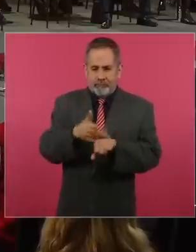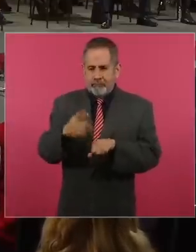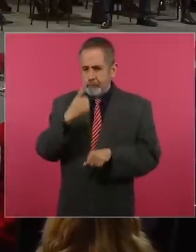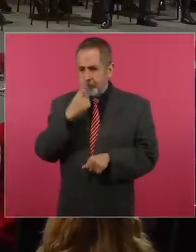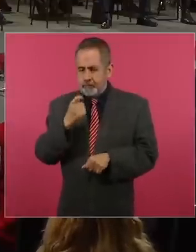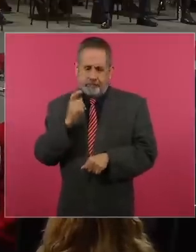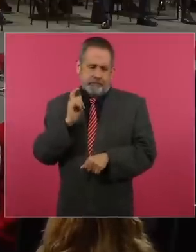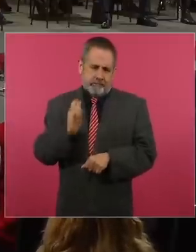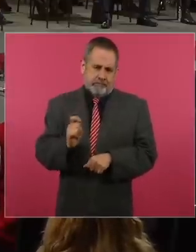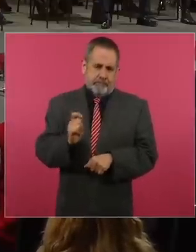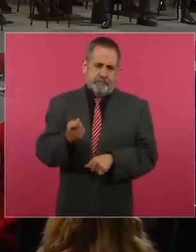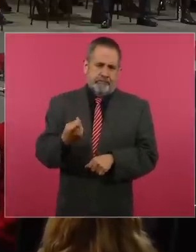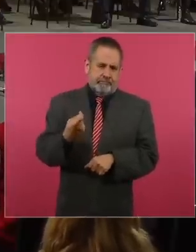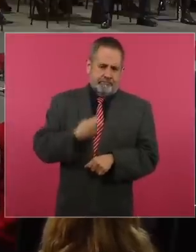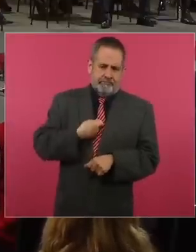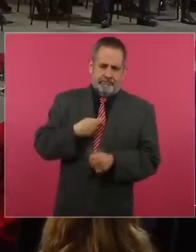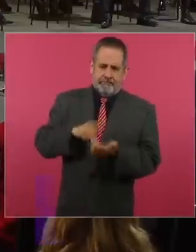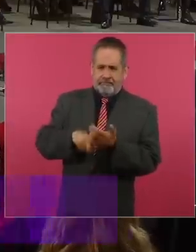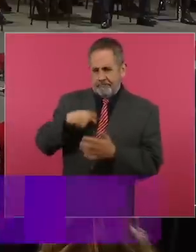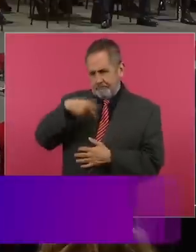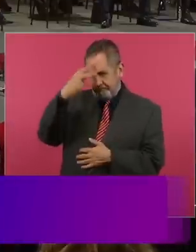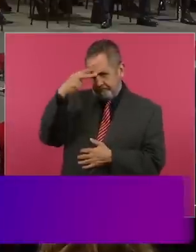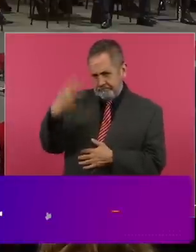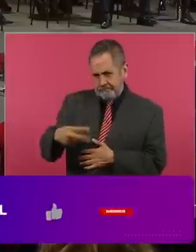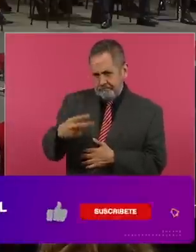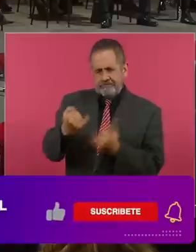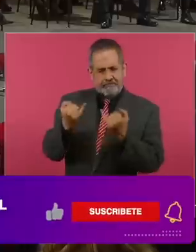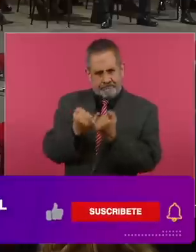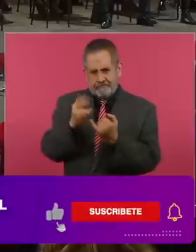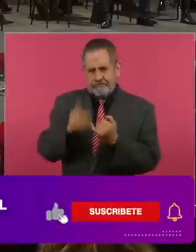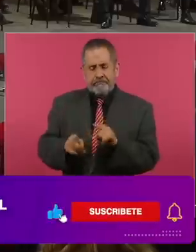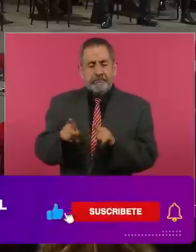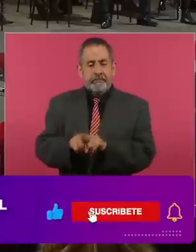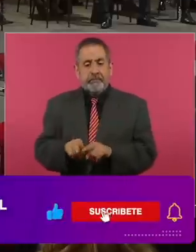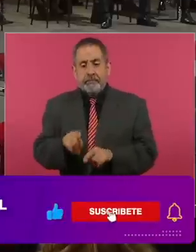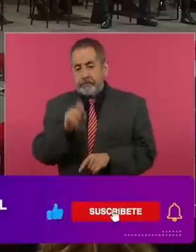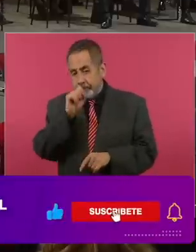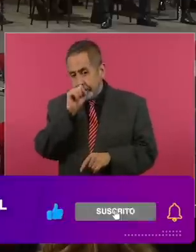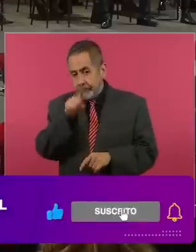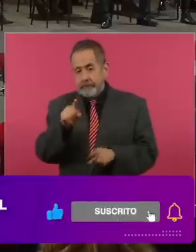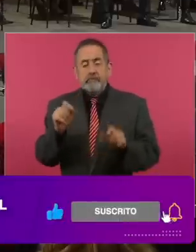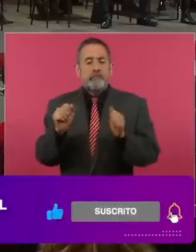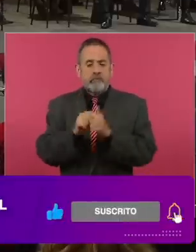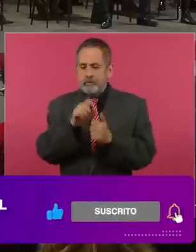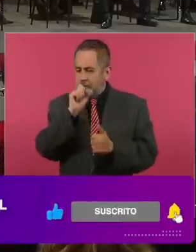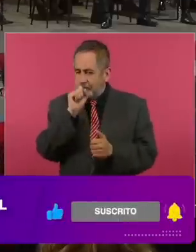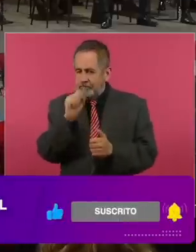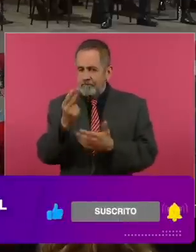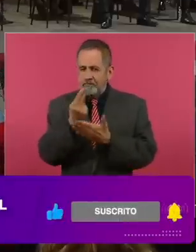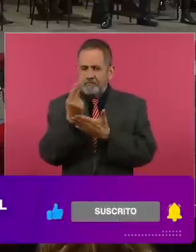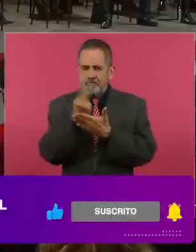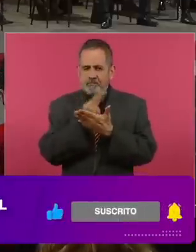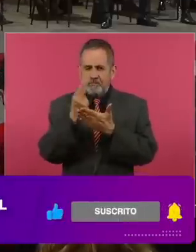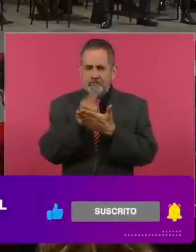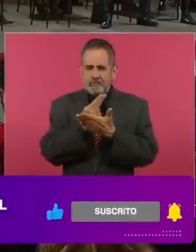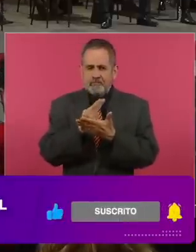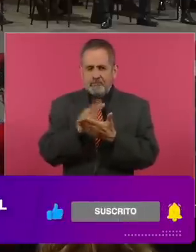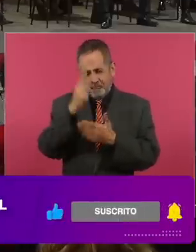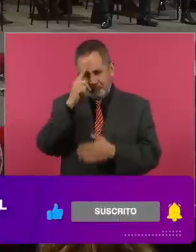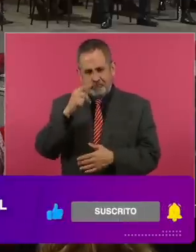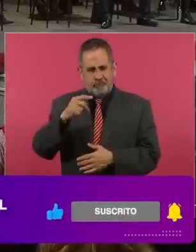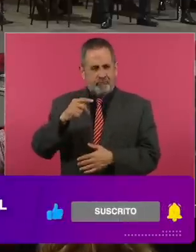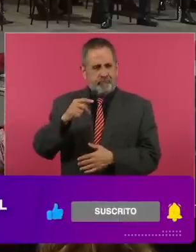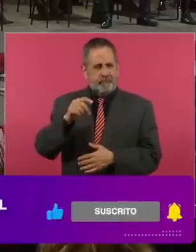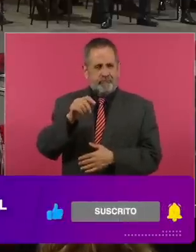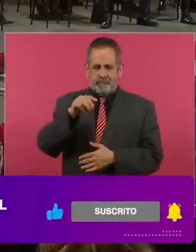símbolos de nuestra identidad nacional. Además, se identificarán con el logotipo de la marca comercial